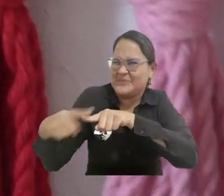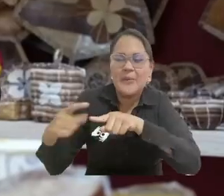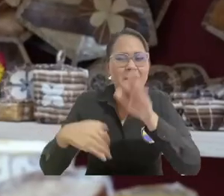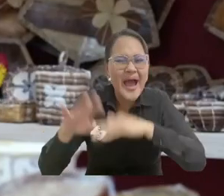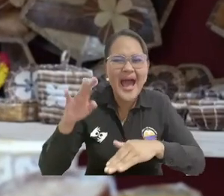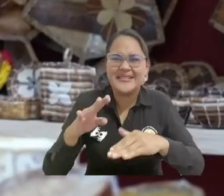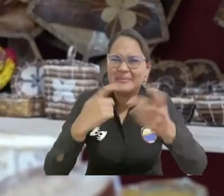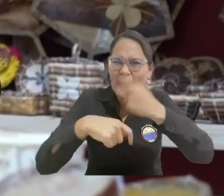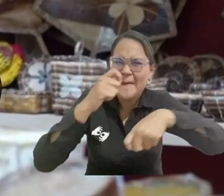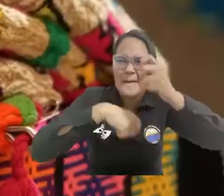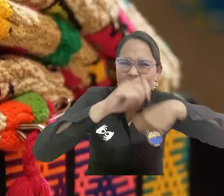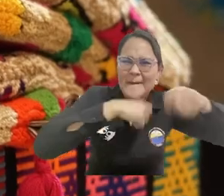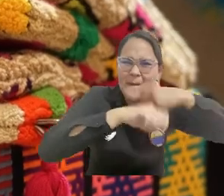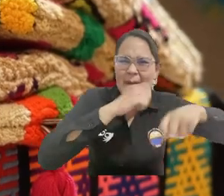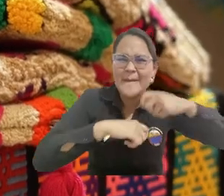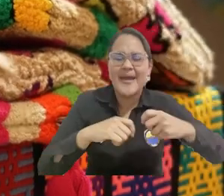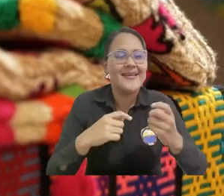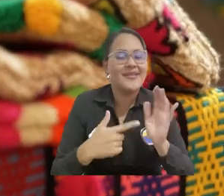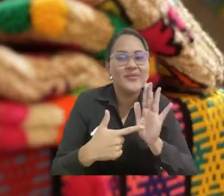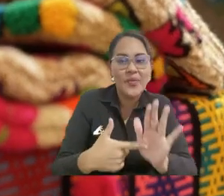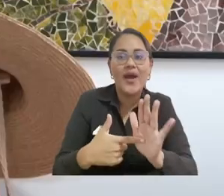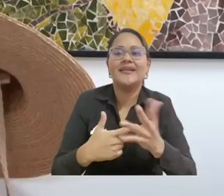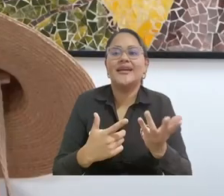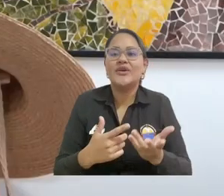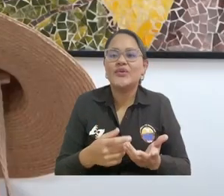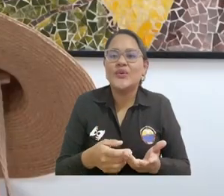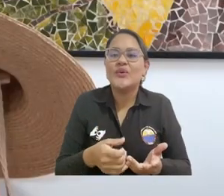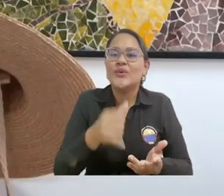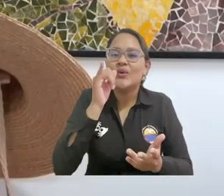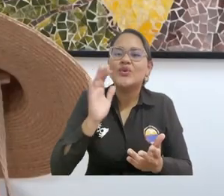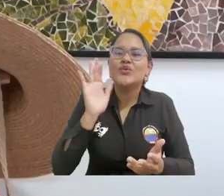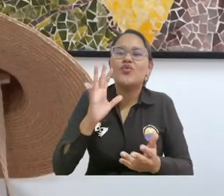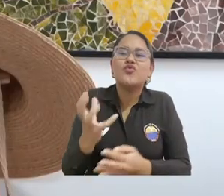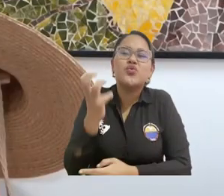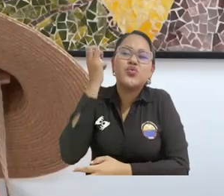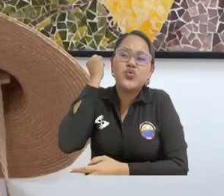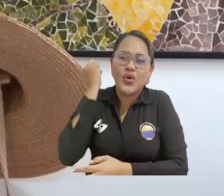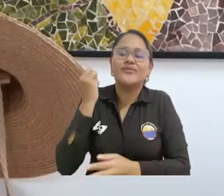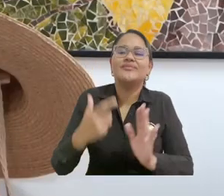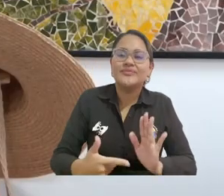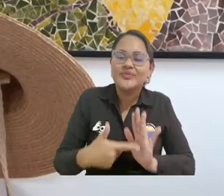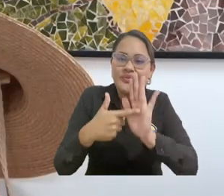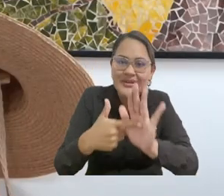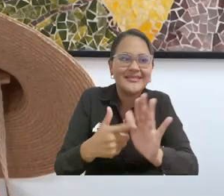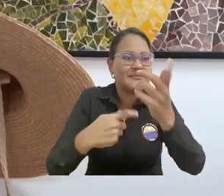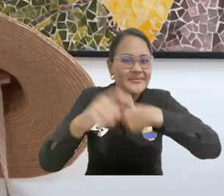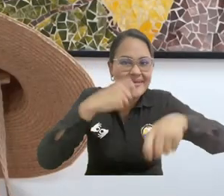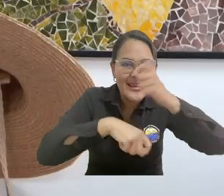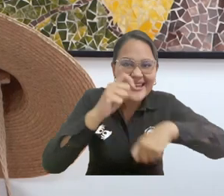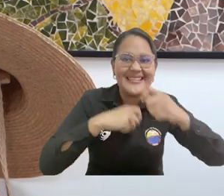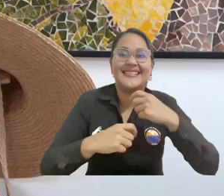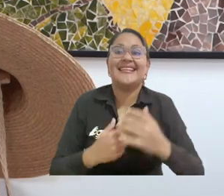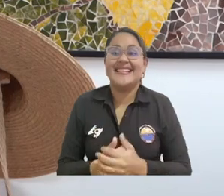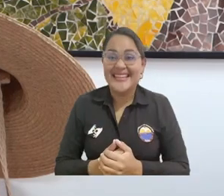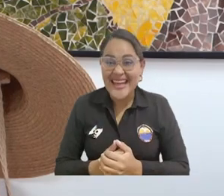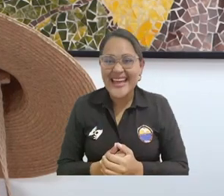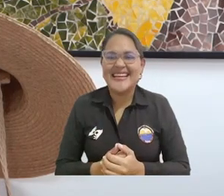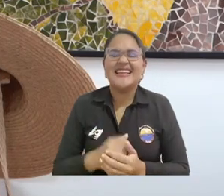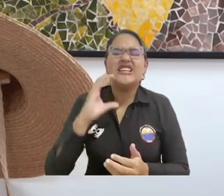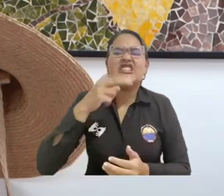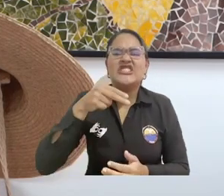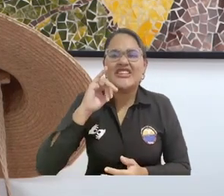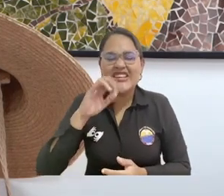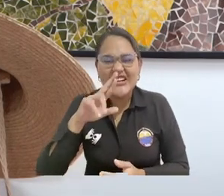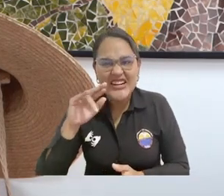especial con las bebidas ancestrales. Vamos a traer para la elaboración del ñeque, del chirrinchi, del